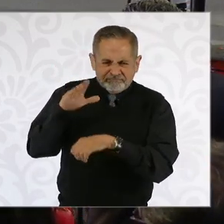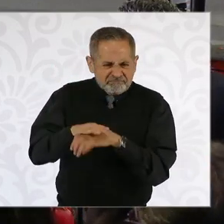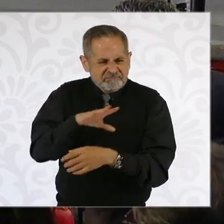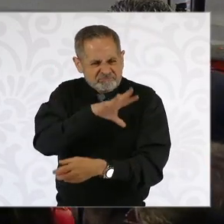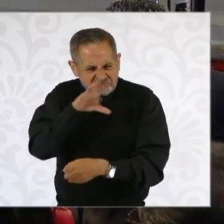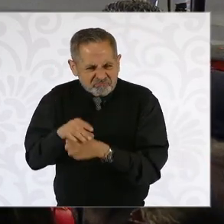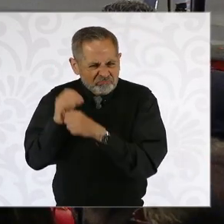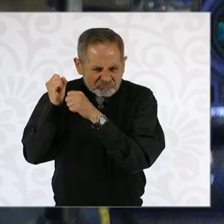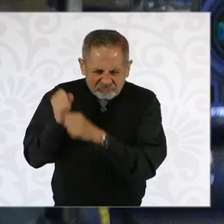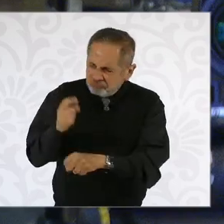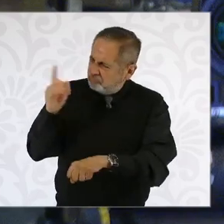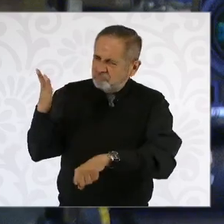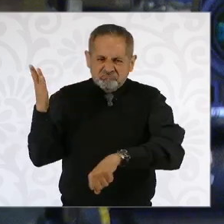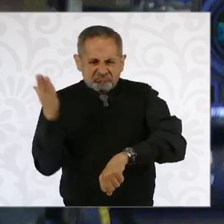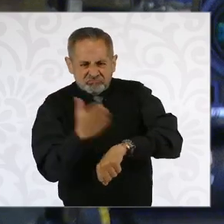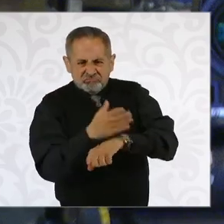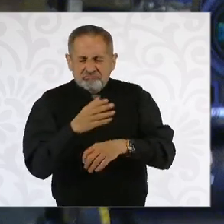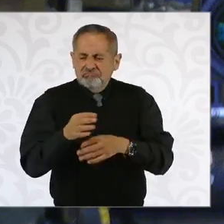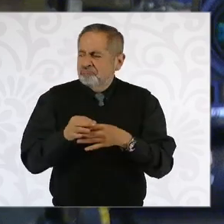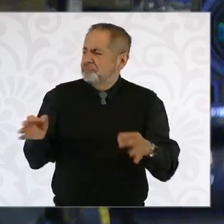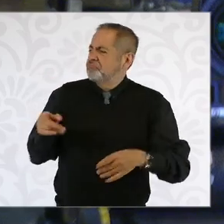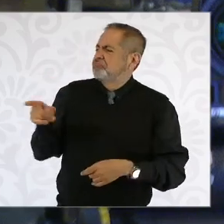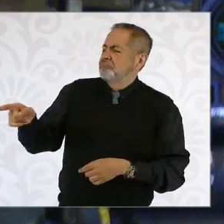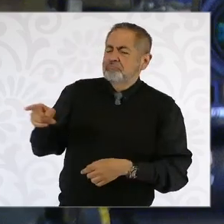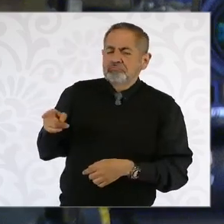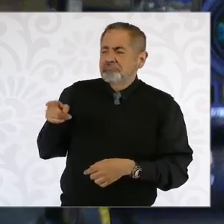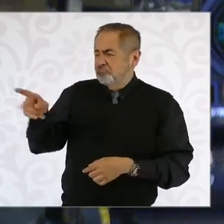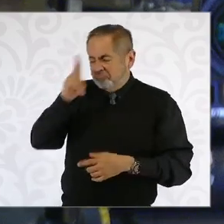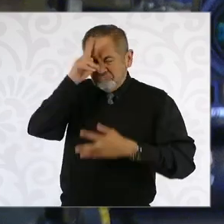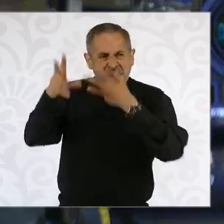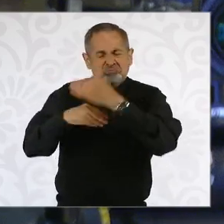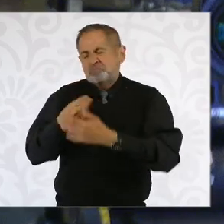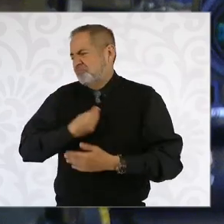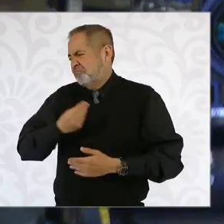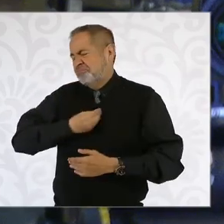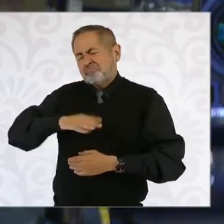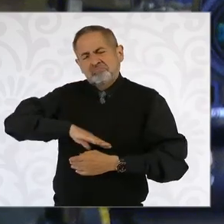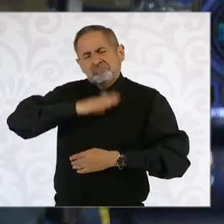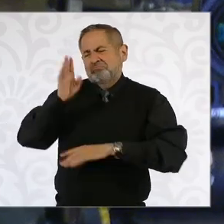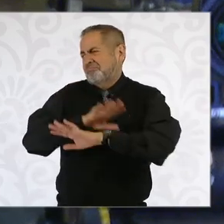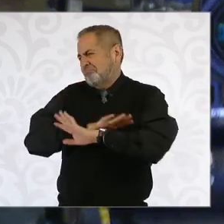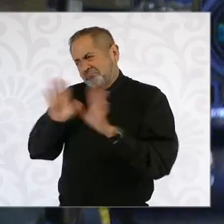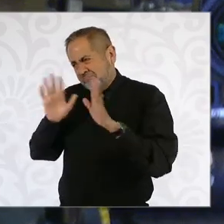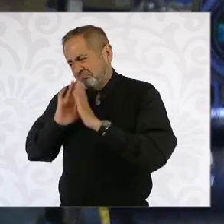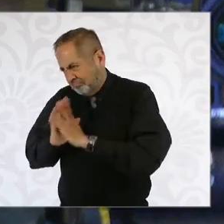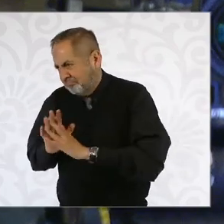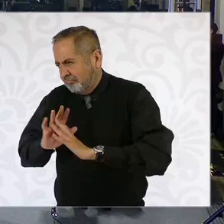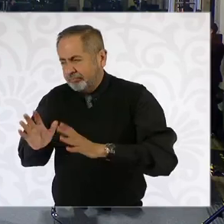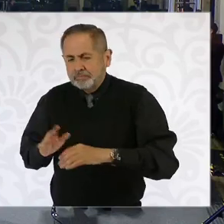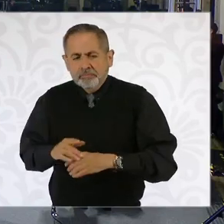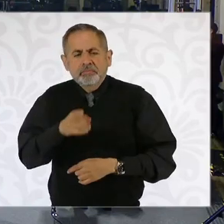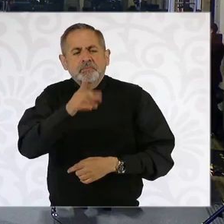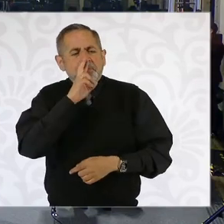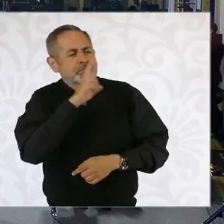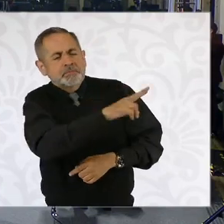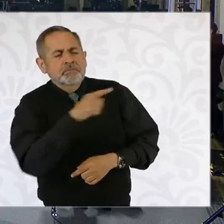Y sentencia con esta frase, la violencia ya no se aguanta. ¿Qué le responde a la Iglesia Católica?